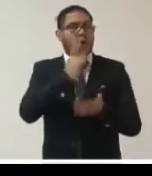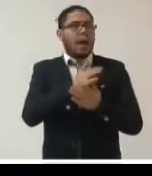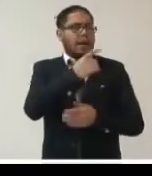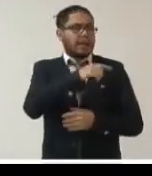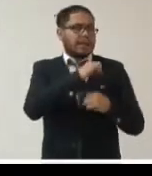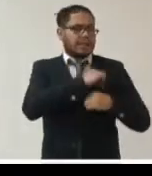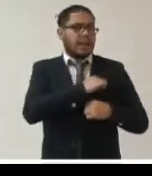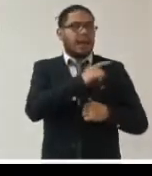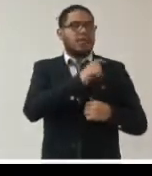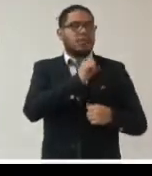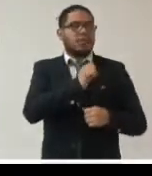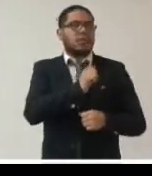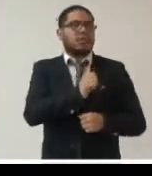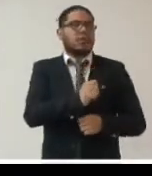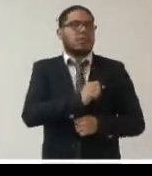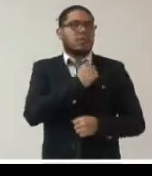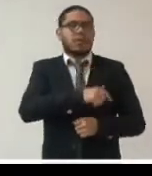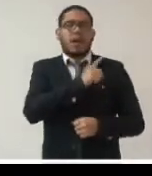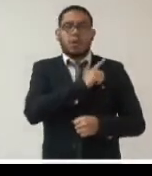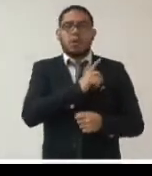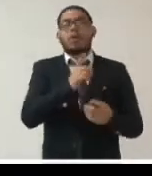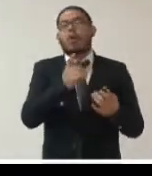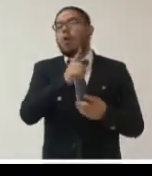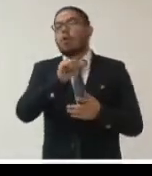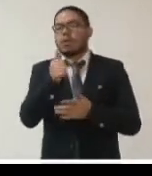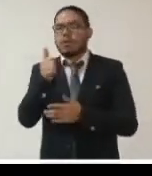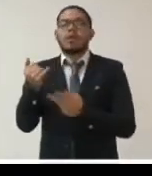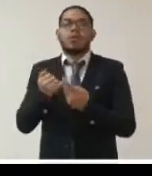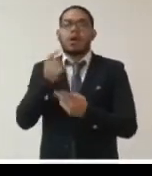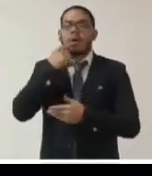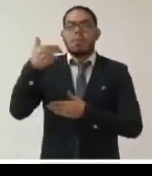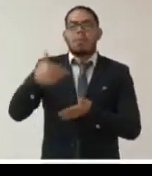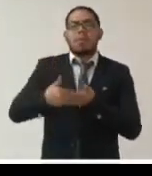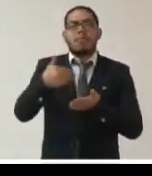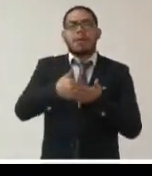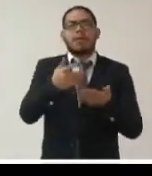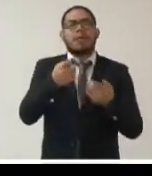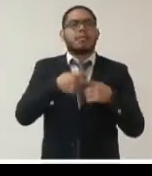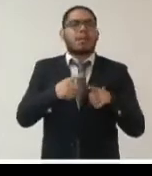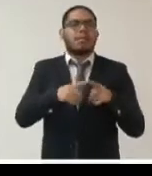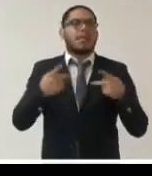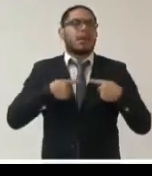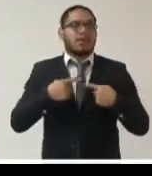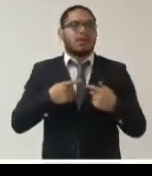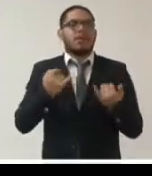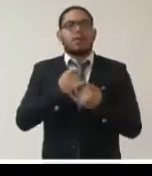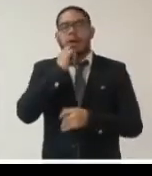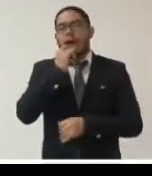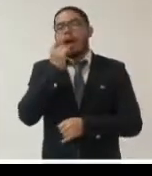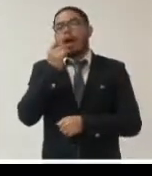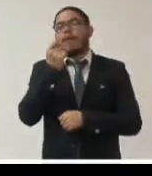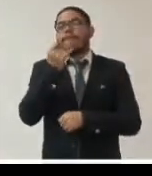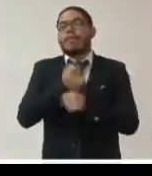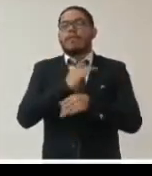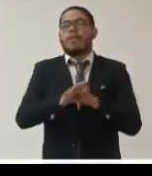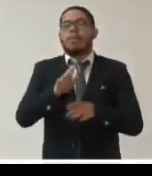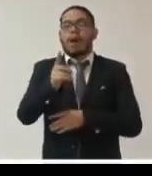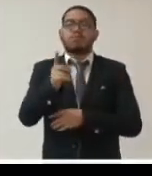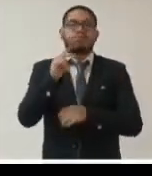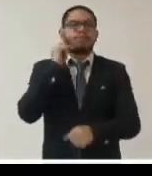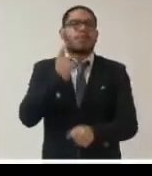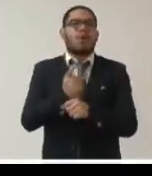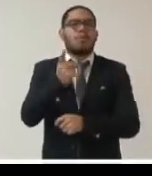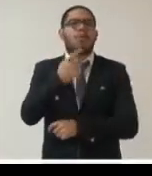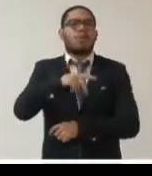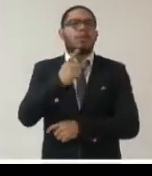sino también autoridades en materia de digitalización o incluso consultas privadas algunos informes los hemos hecho por voluntad propia